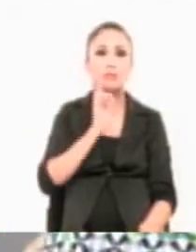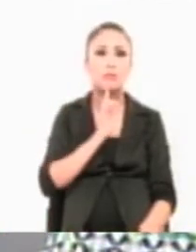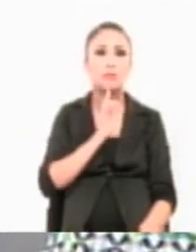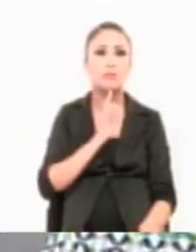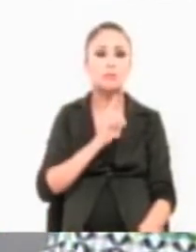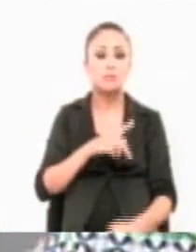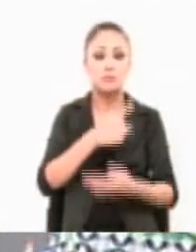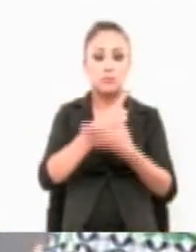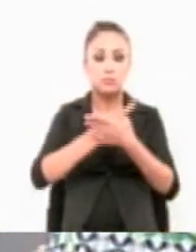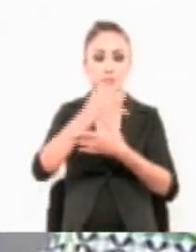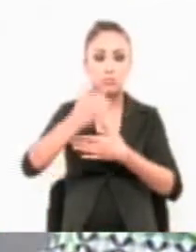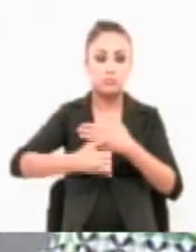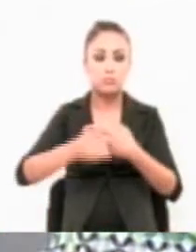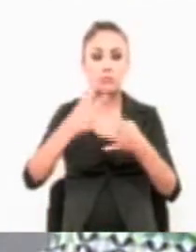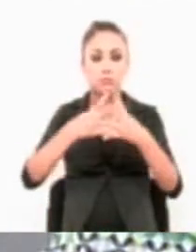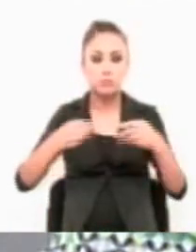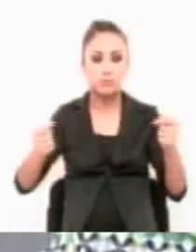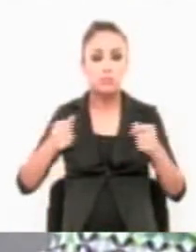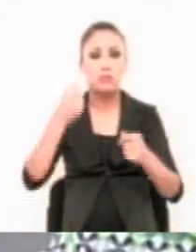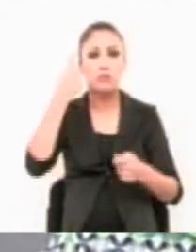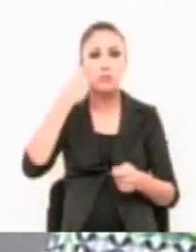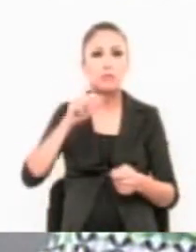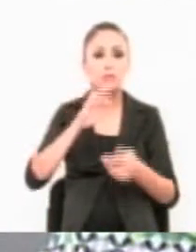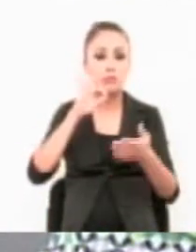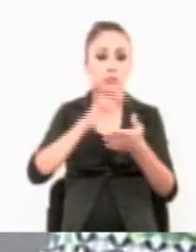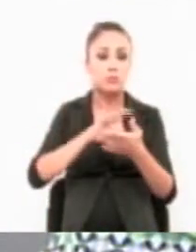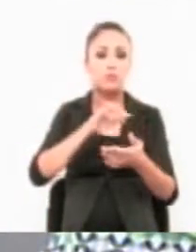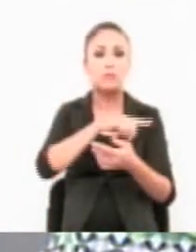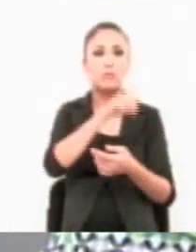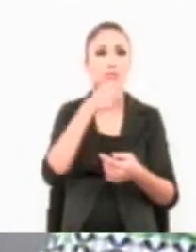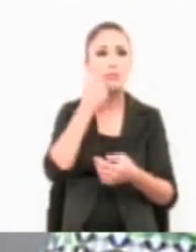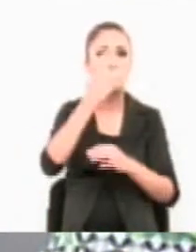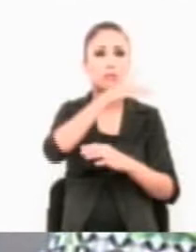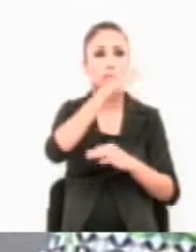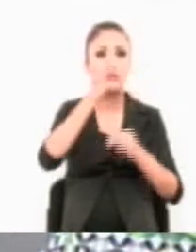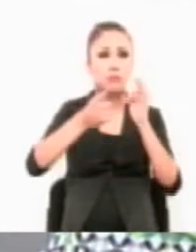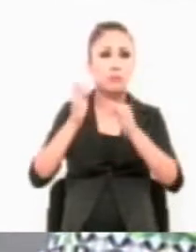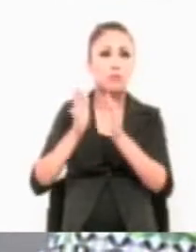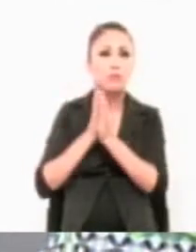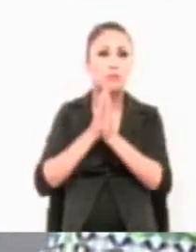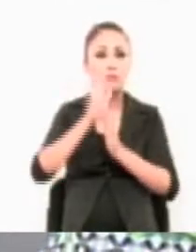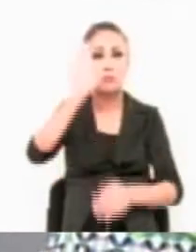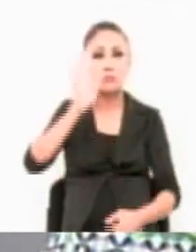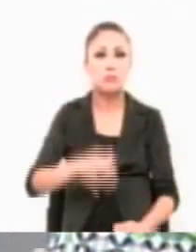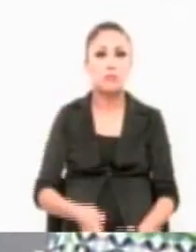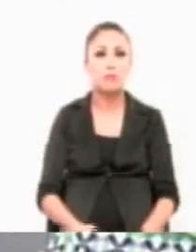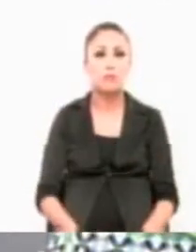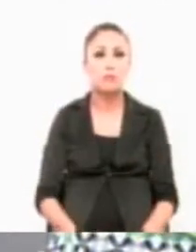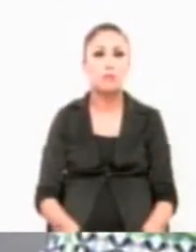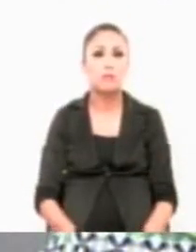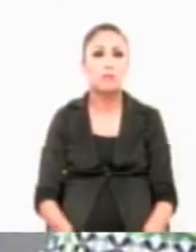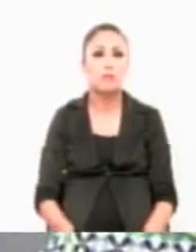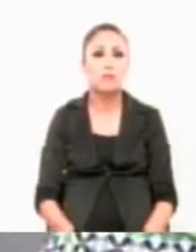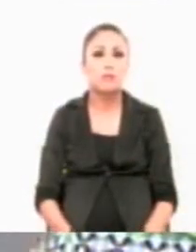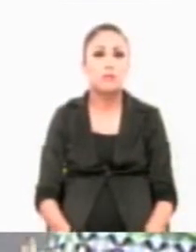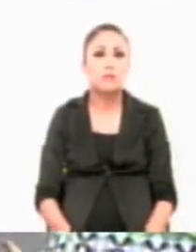el proyecto de resolución a que se refiere este punto. Quienes estén por su aprobación, sírvanse a manifestarlo levantando su mano.